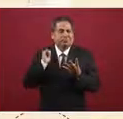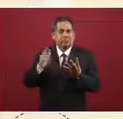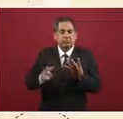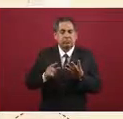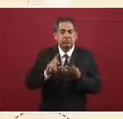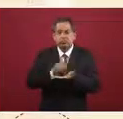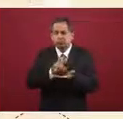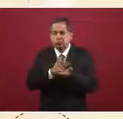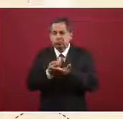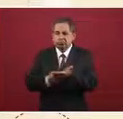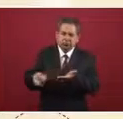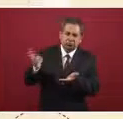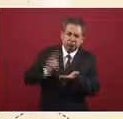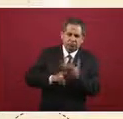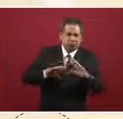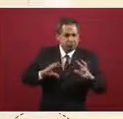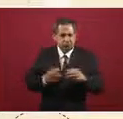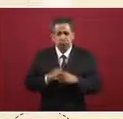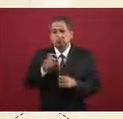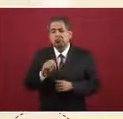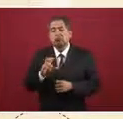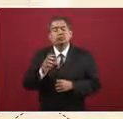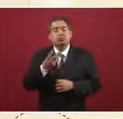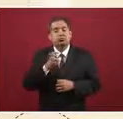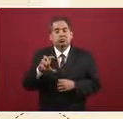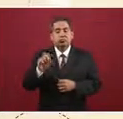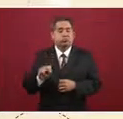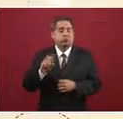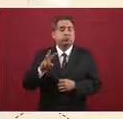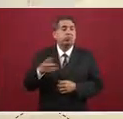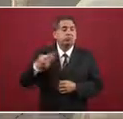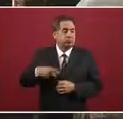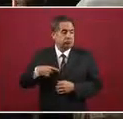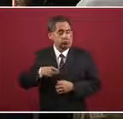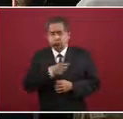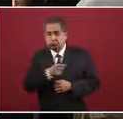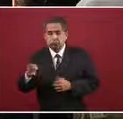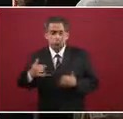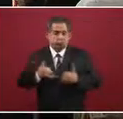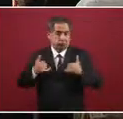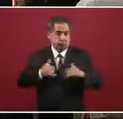discapacidades, hay 364 jóvenes.